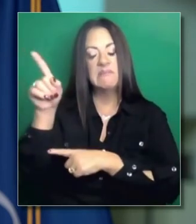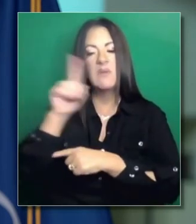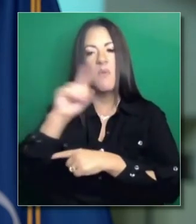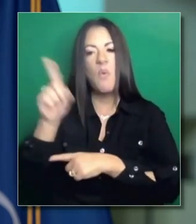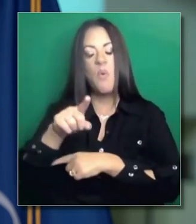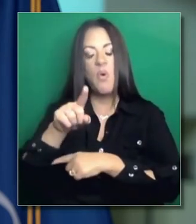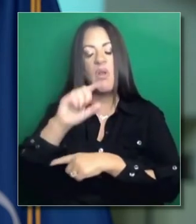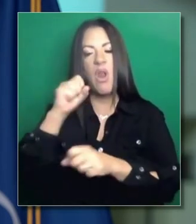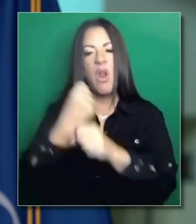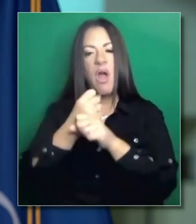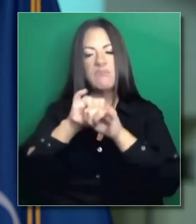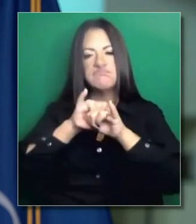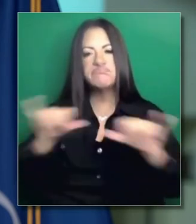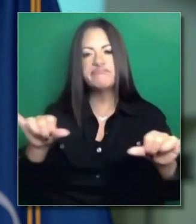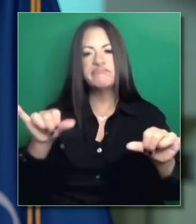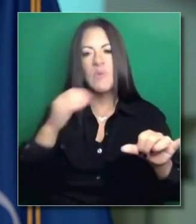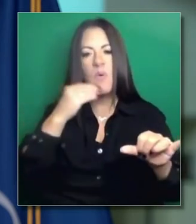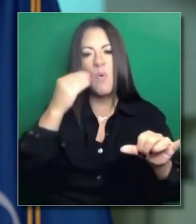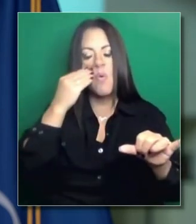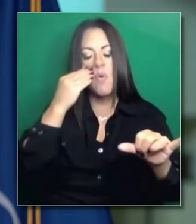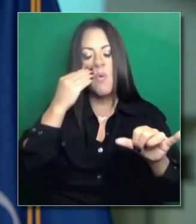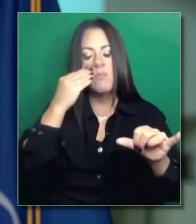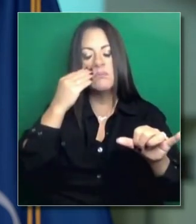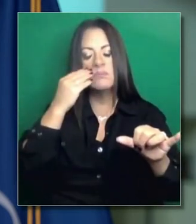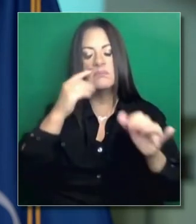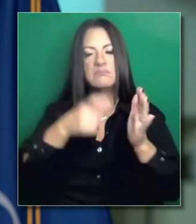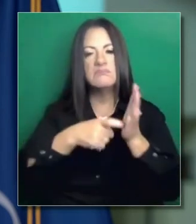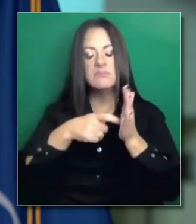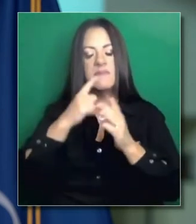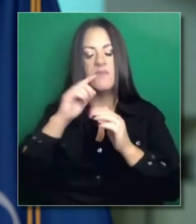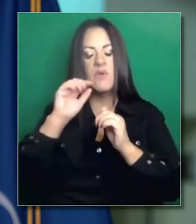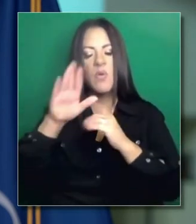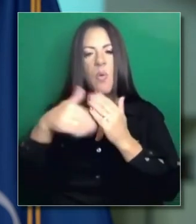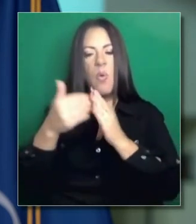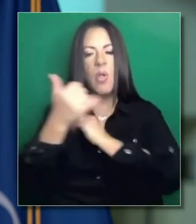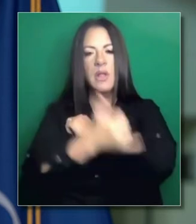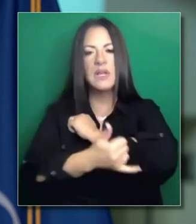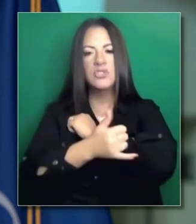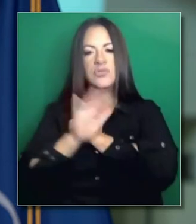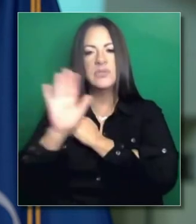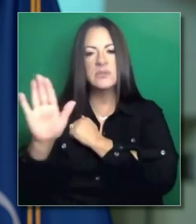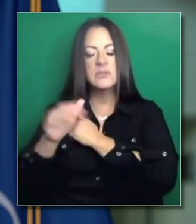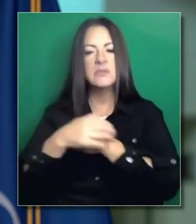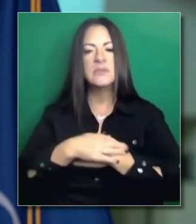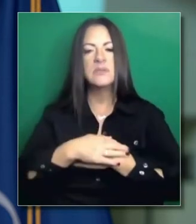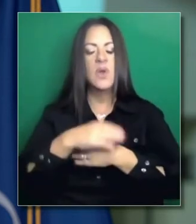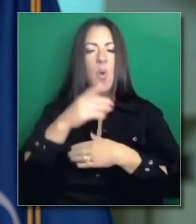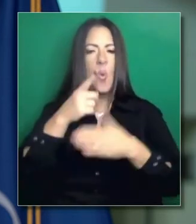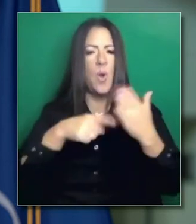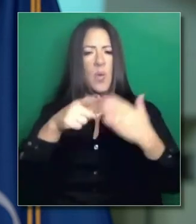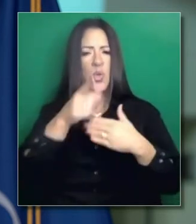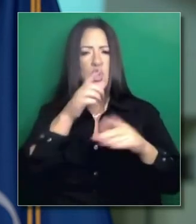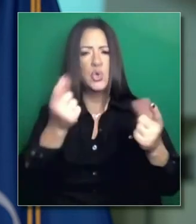anunciado otro confinamiento. Entonces, ¿qué es lo que podemos ver para controlar todo esto? Me parece que las cosas están empeorando.